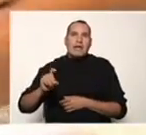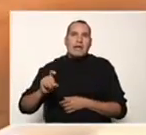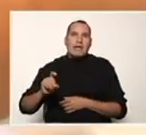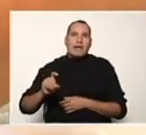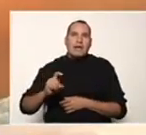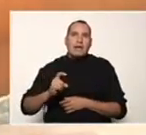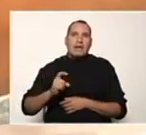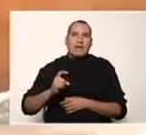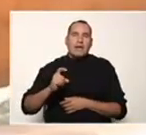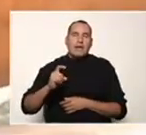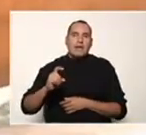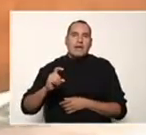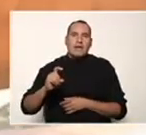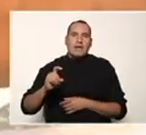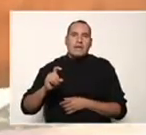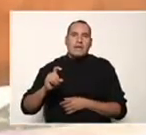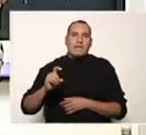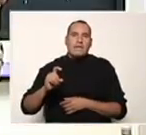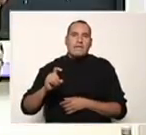signo por...